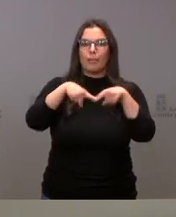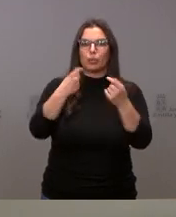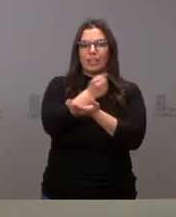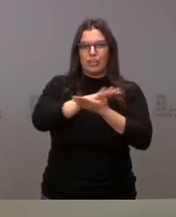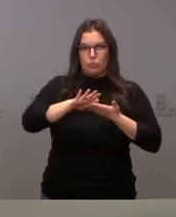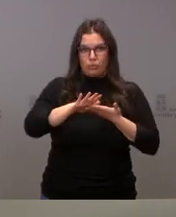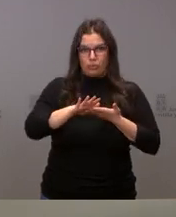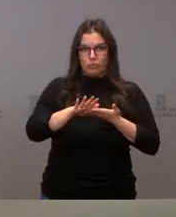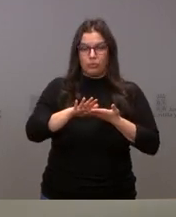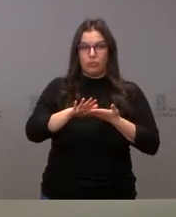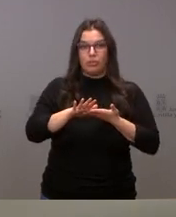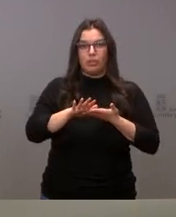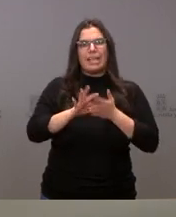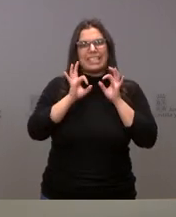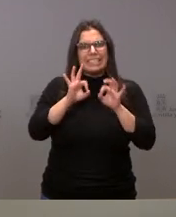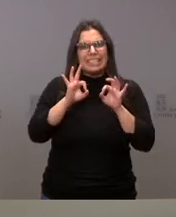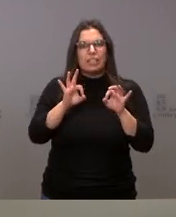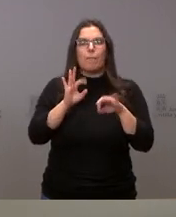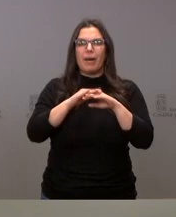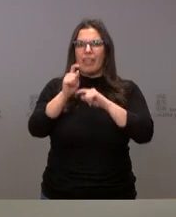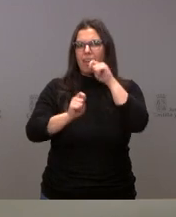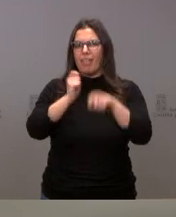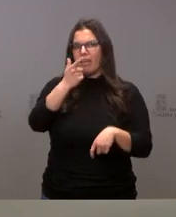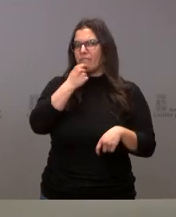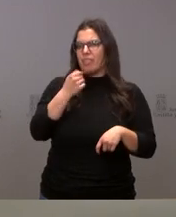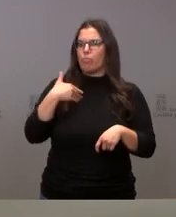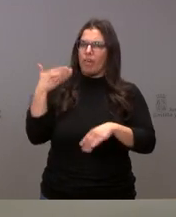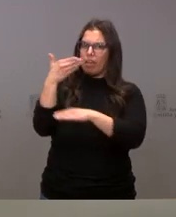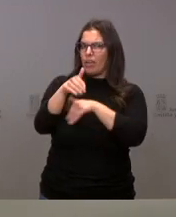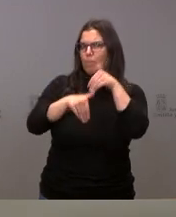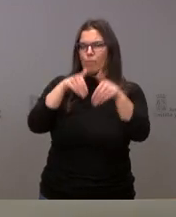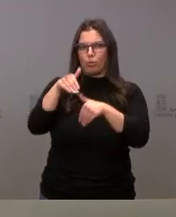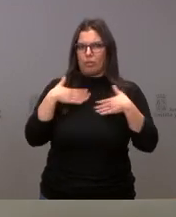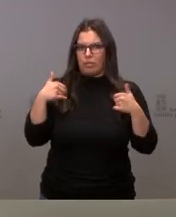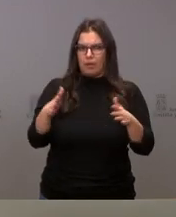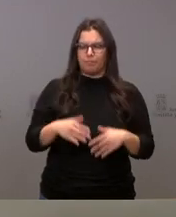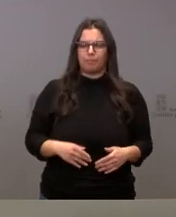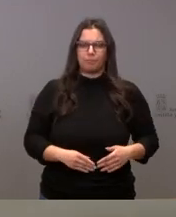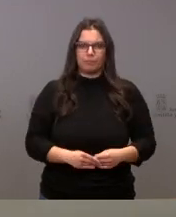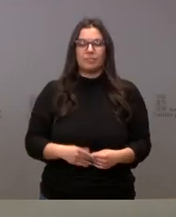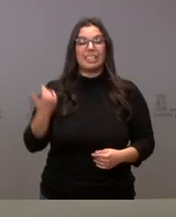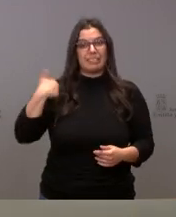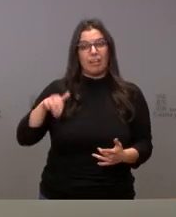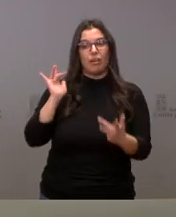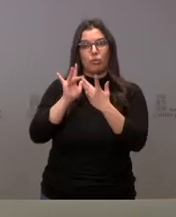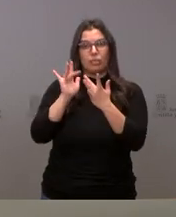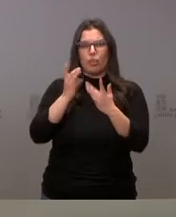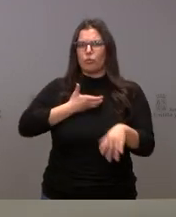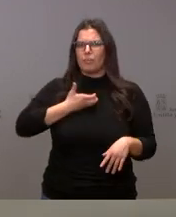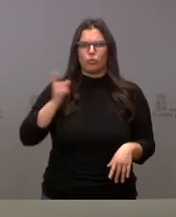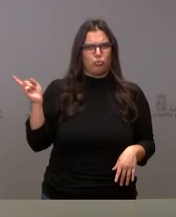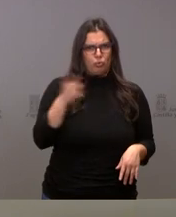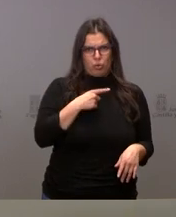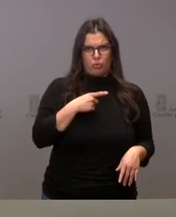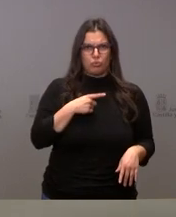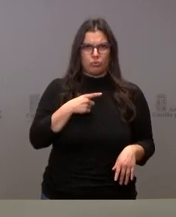van a ser específicas y que facilitarán ese desplazamiento el día 13 de febrero. Hemos contactado ya con todos los ayuntamientos